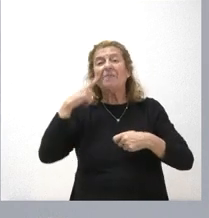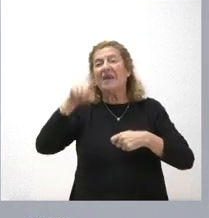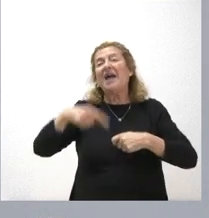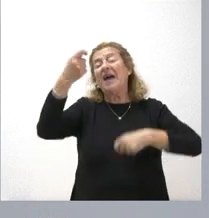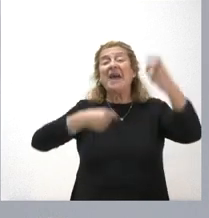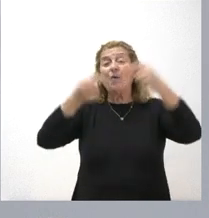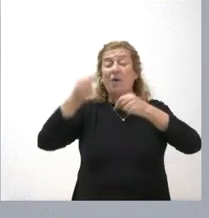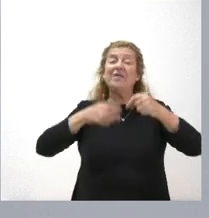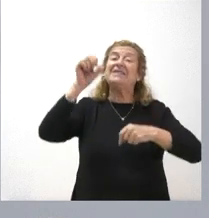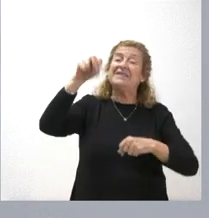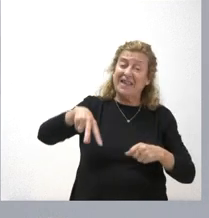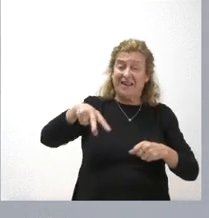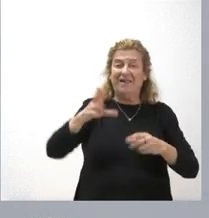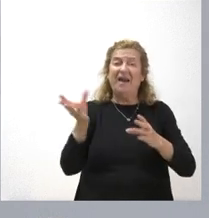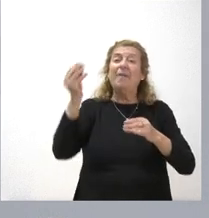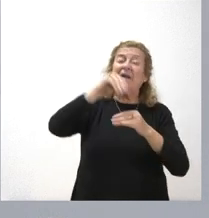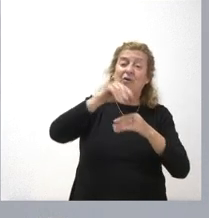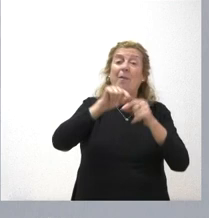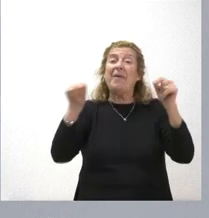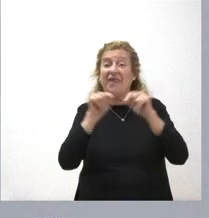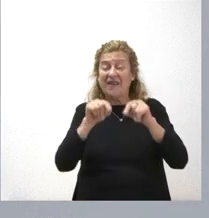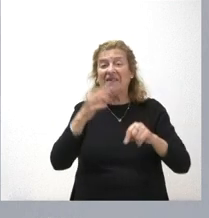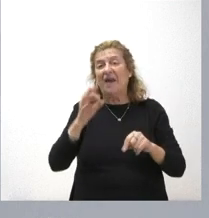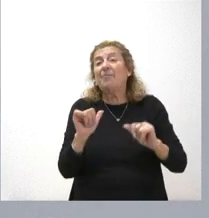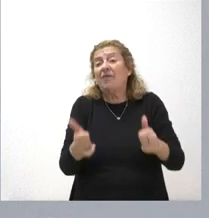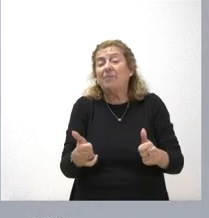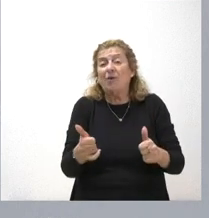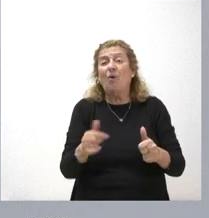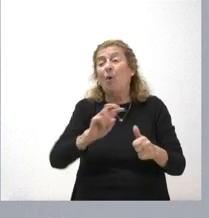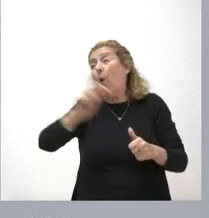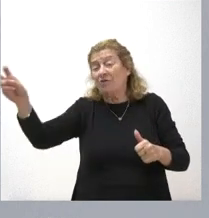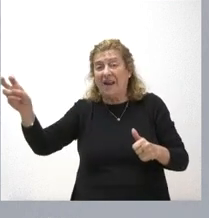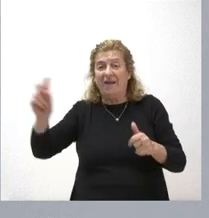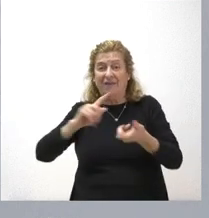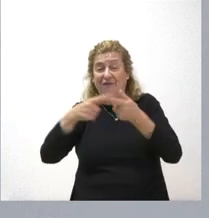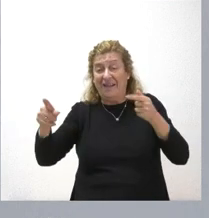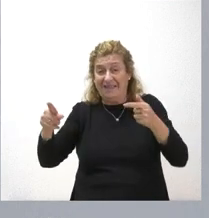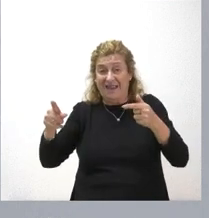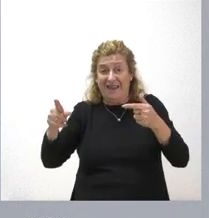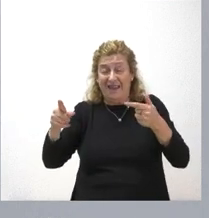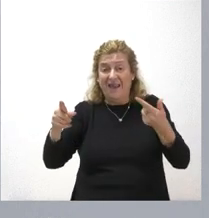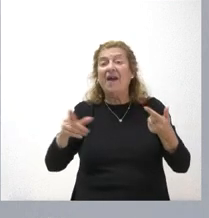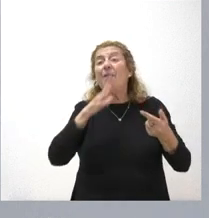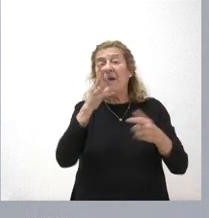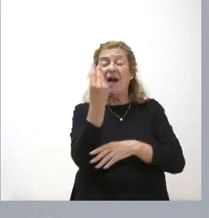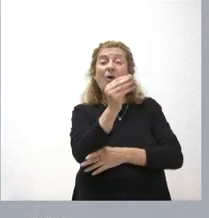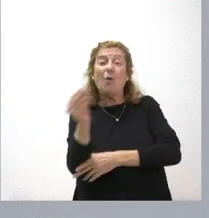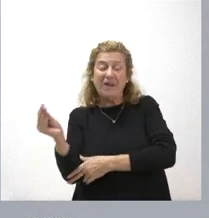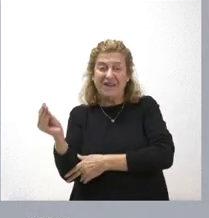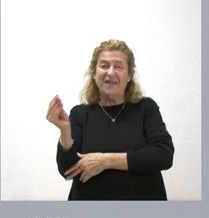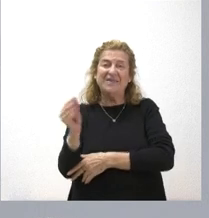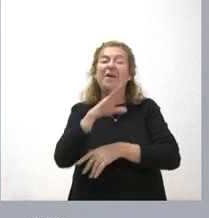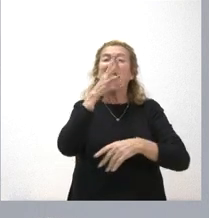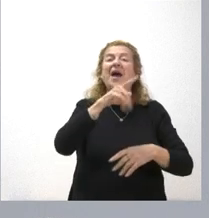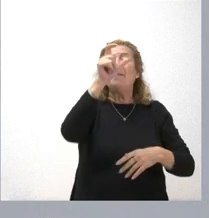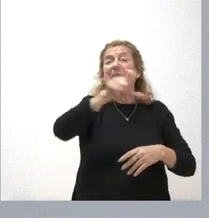sin la aplicación de estas medidas que inicialmente iban a ser otras distintas para los jóvenes y para las